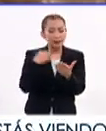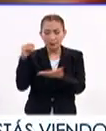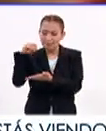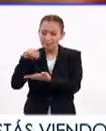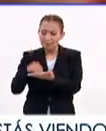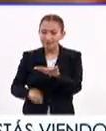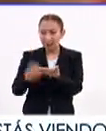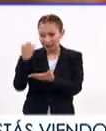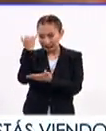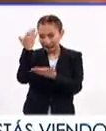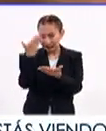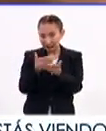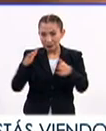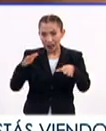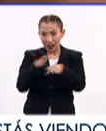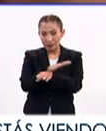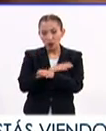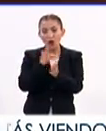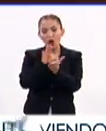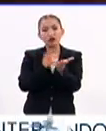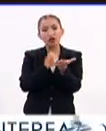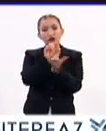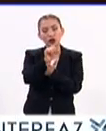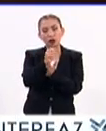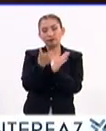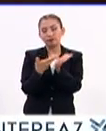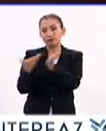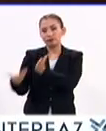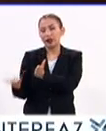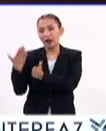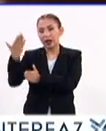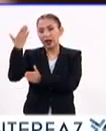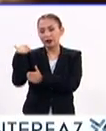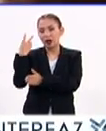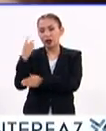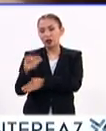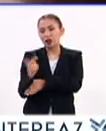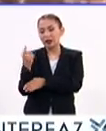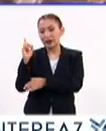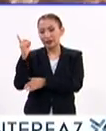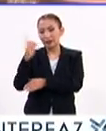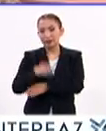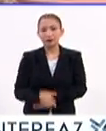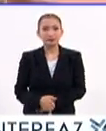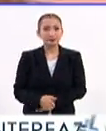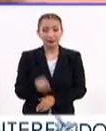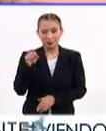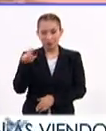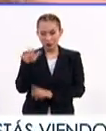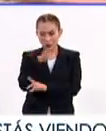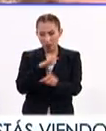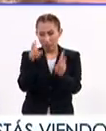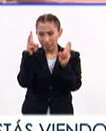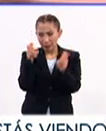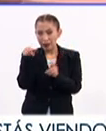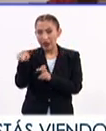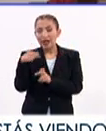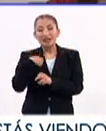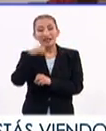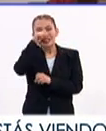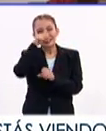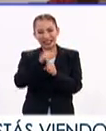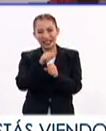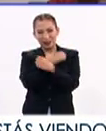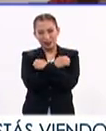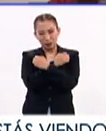asentarlas en la iniciativa de reforma constitucional presentada el pasado 12 de diciembre. En este contexto, el secretario